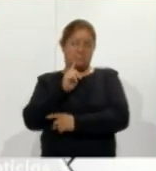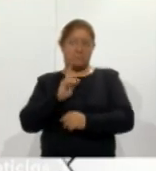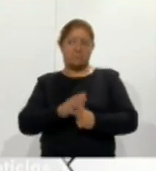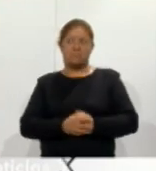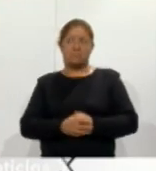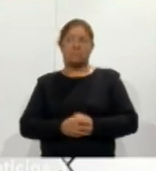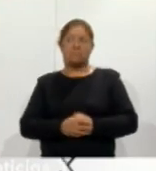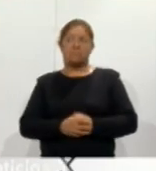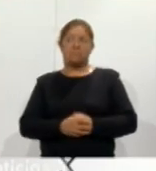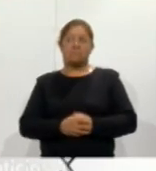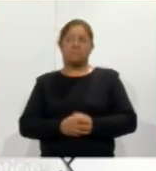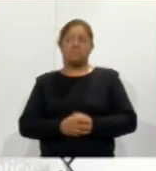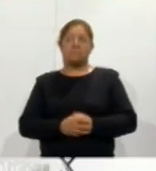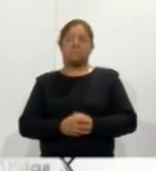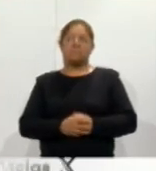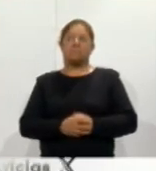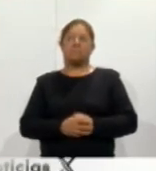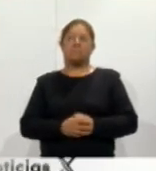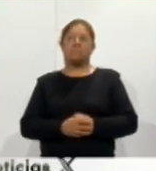siglos de plata la no verén